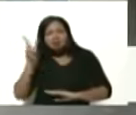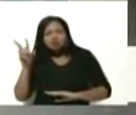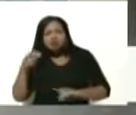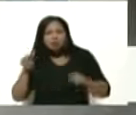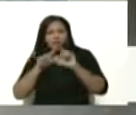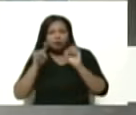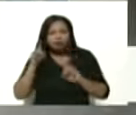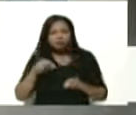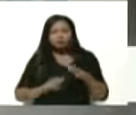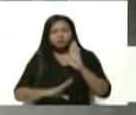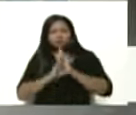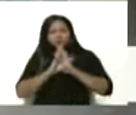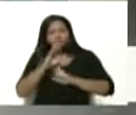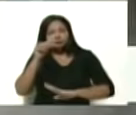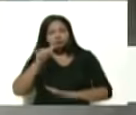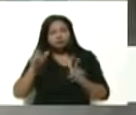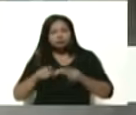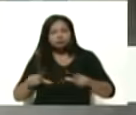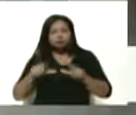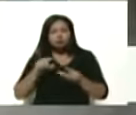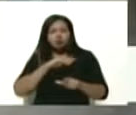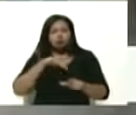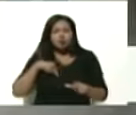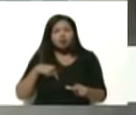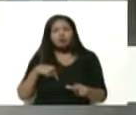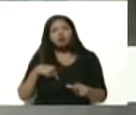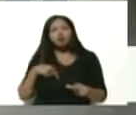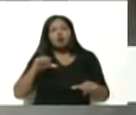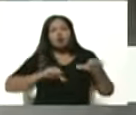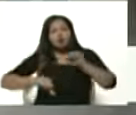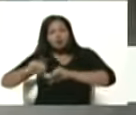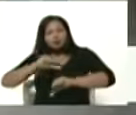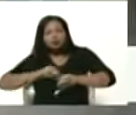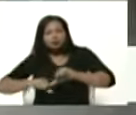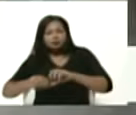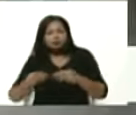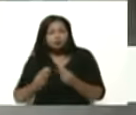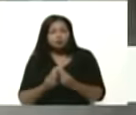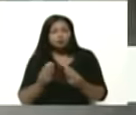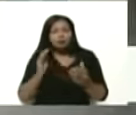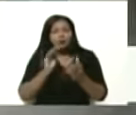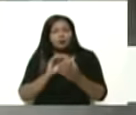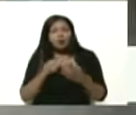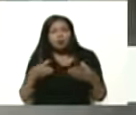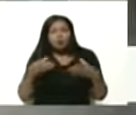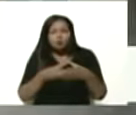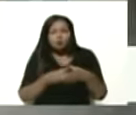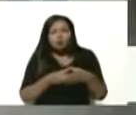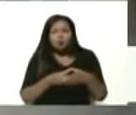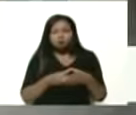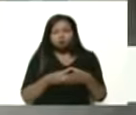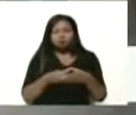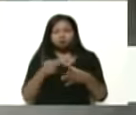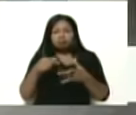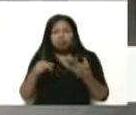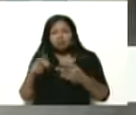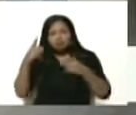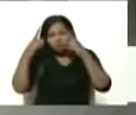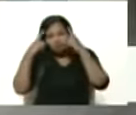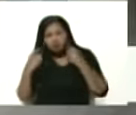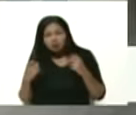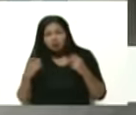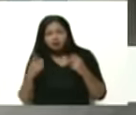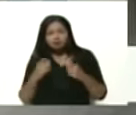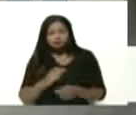desarrollada aquí en nuestros laboratorios de la mano de un equipo multidisciplinario de profesionales de las